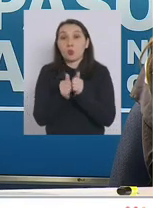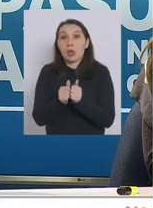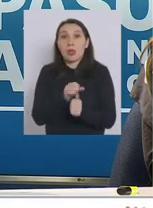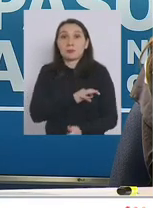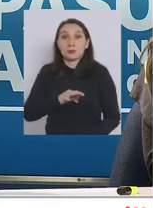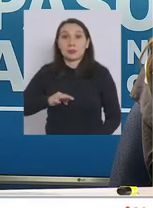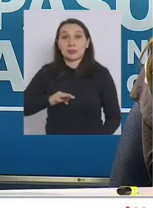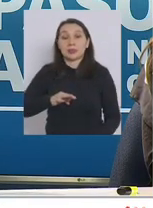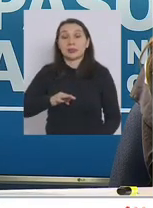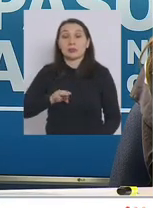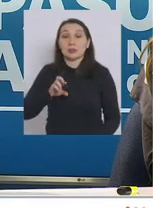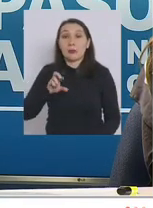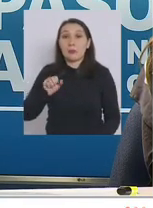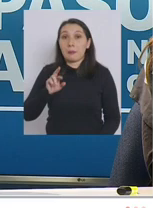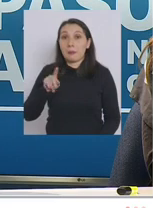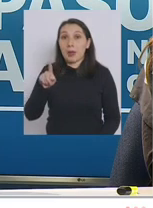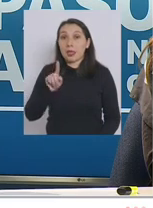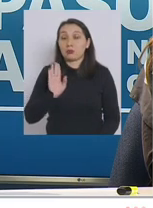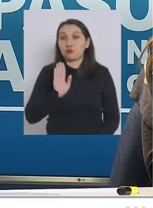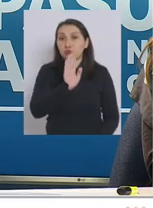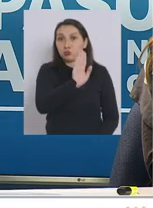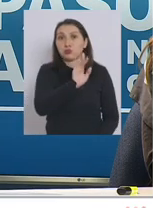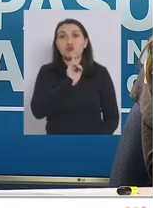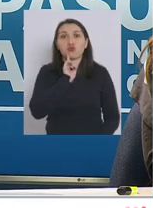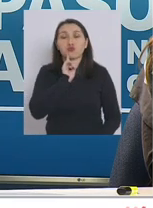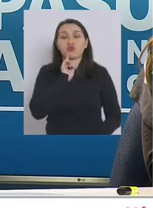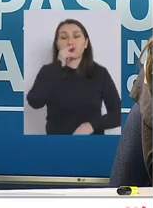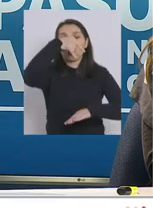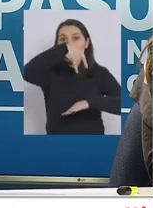ministro París porque él se encuentra en el Congreso